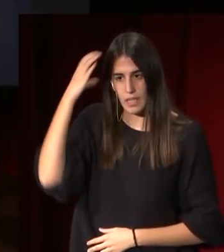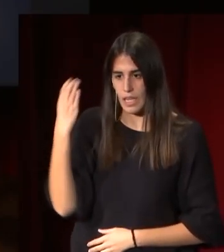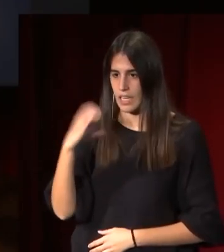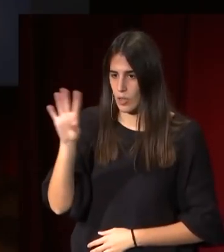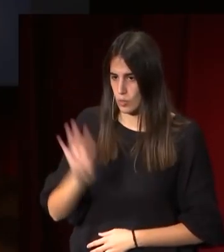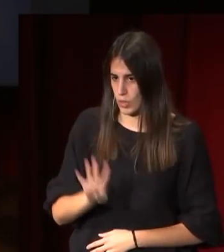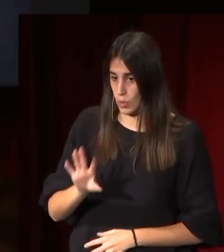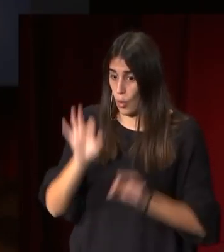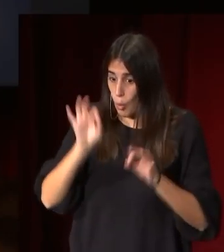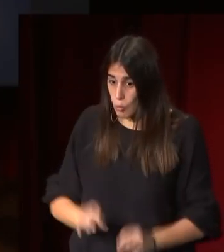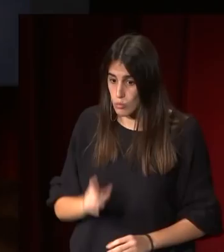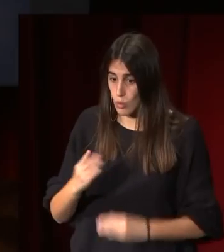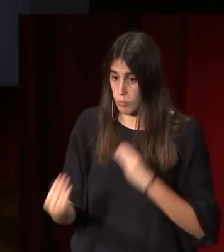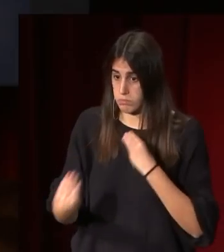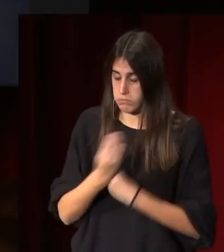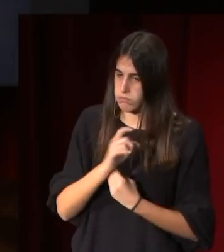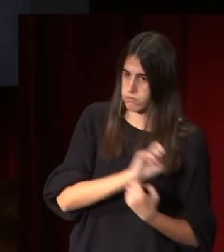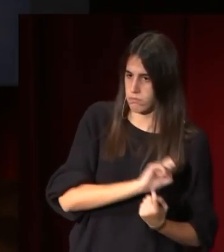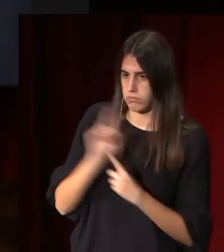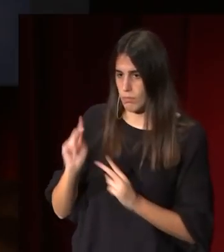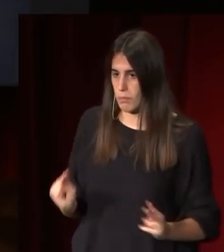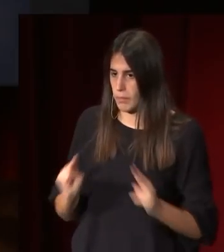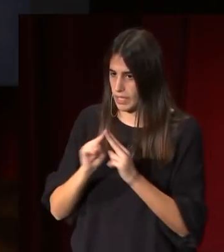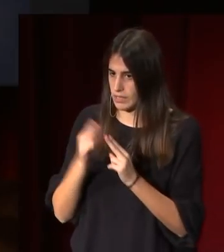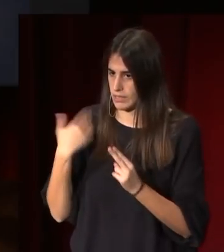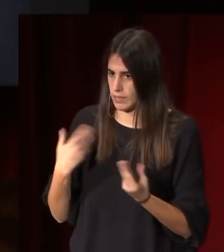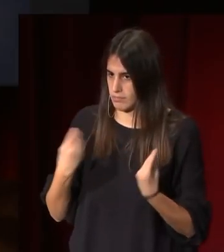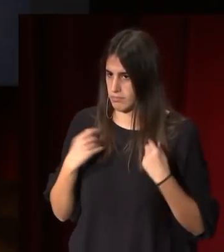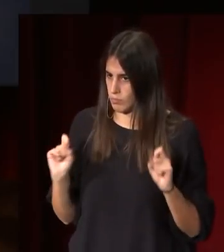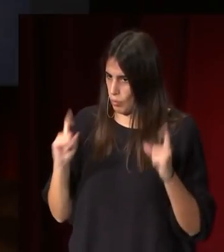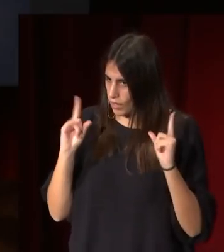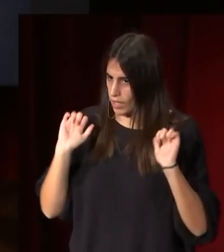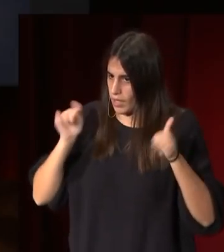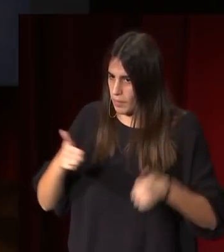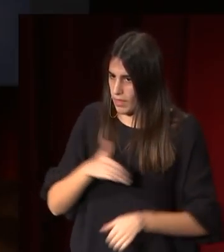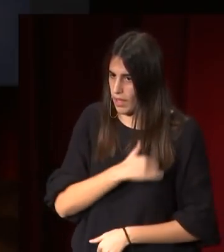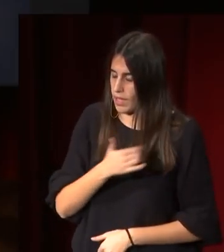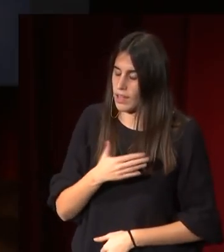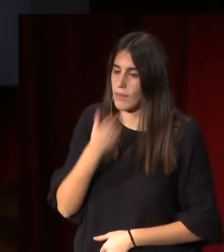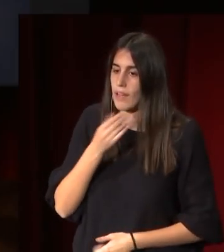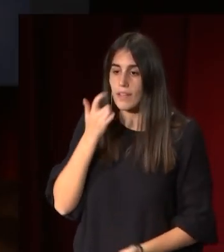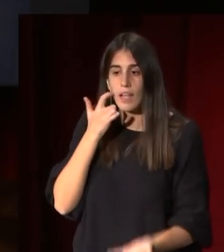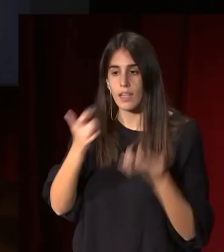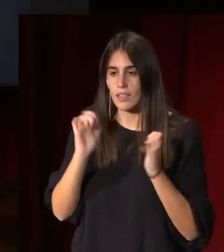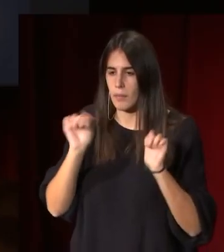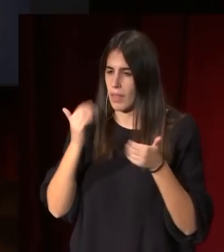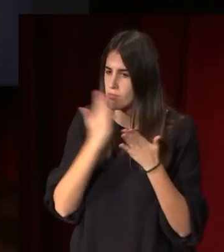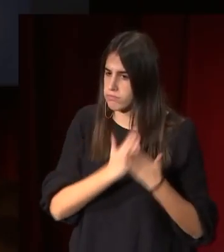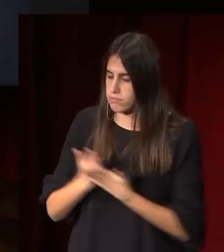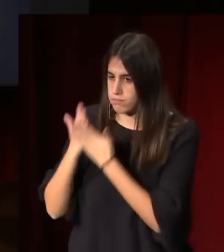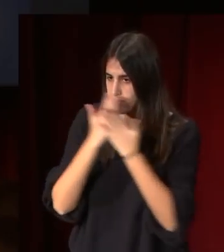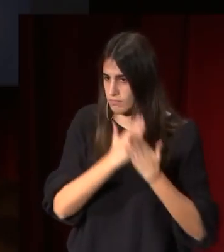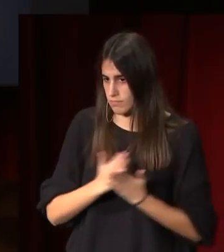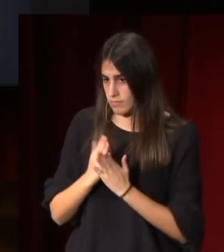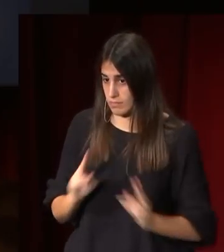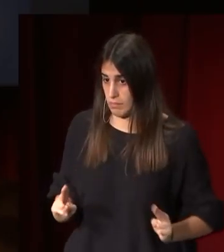marcha a París y se instala, ya está estudiando en la Academia de Bellas Artes, en la Escuela de Bellas Artes, mejor dicho, de